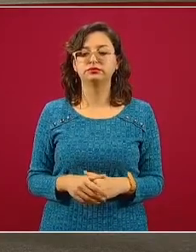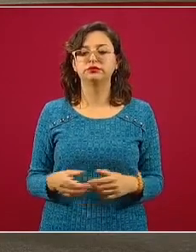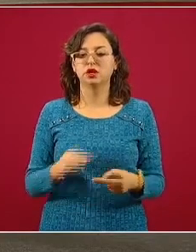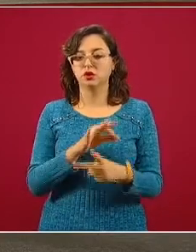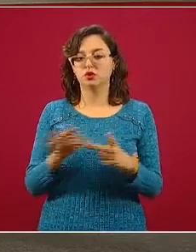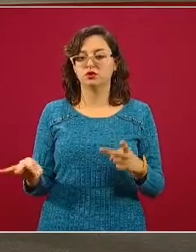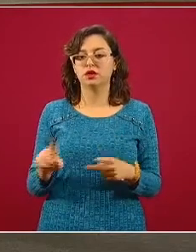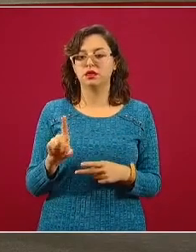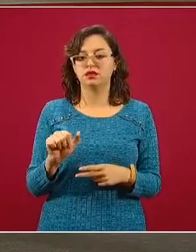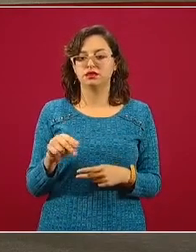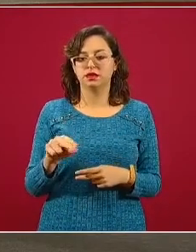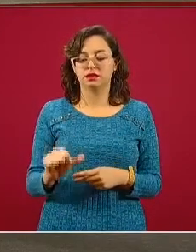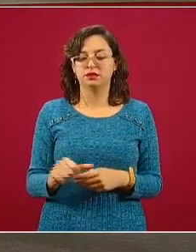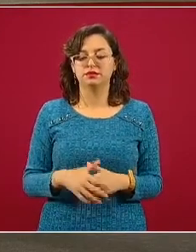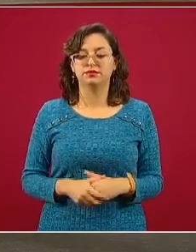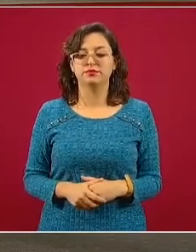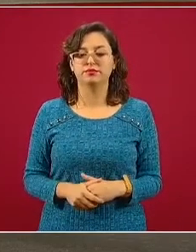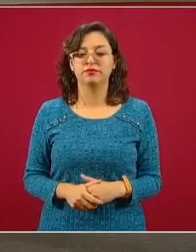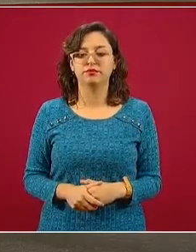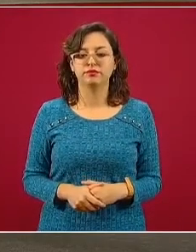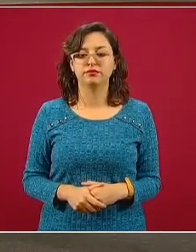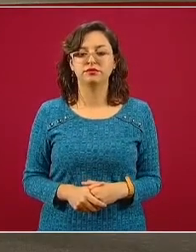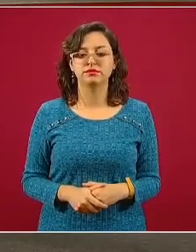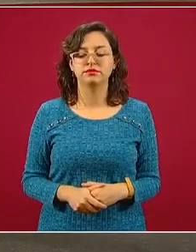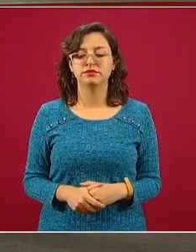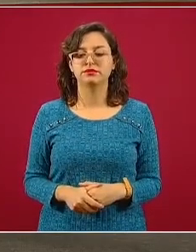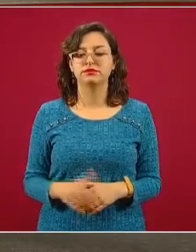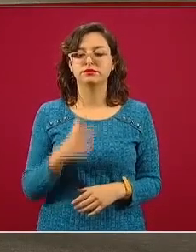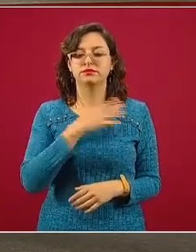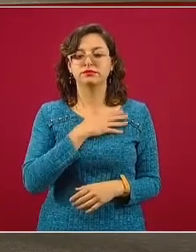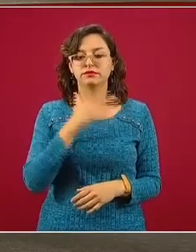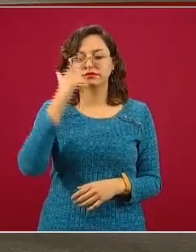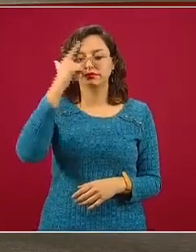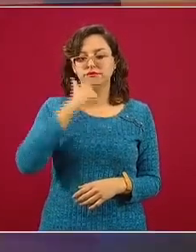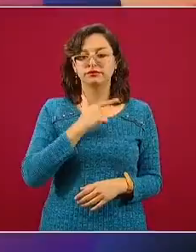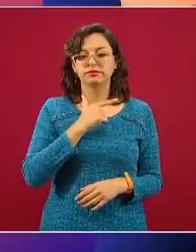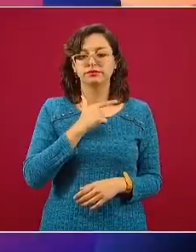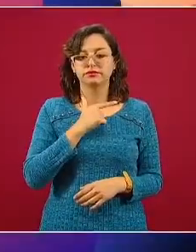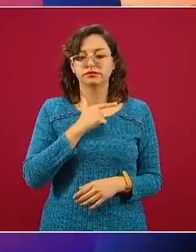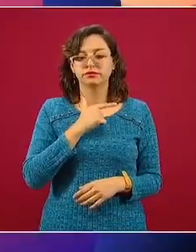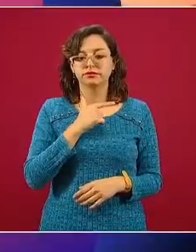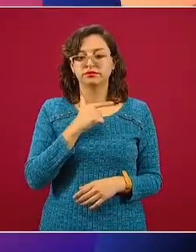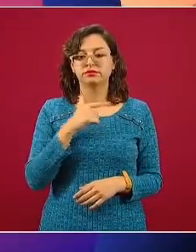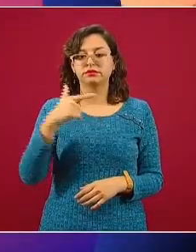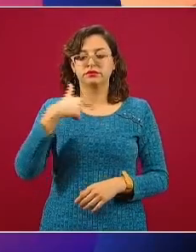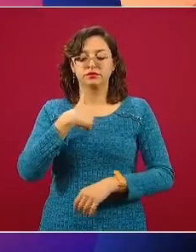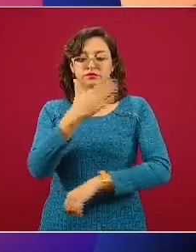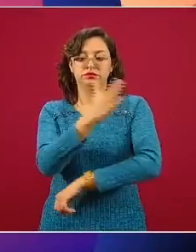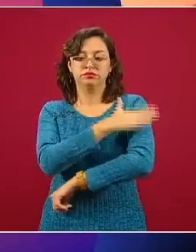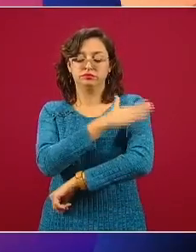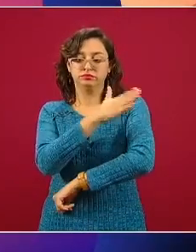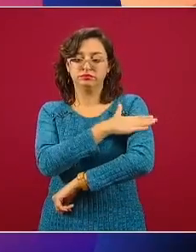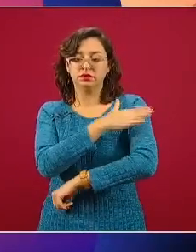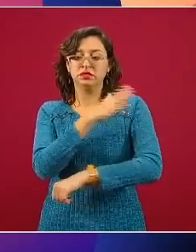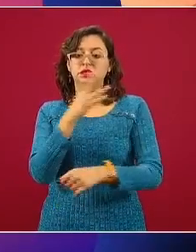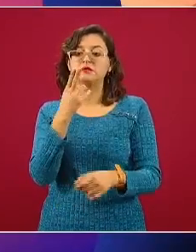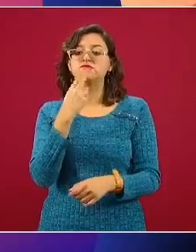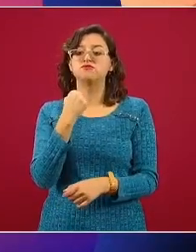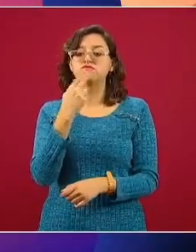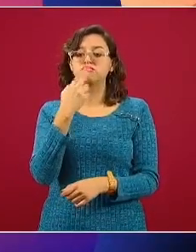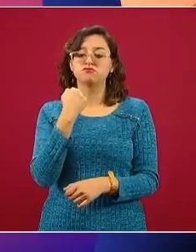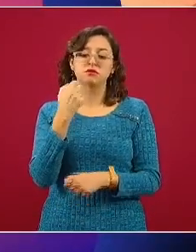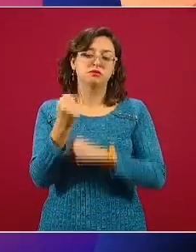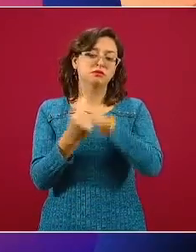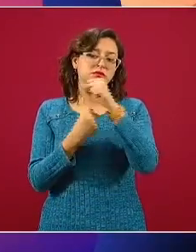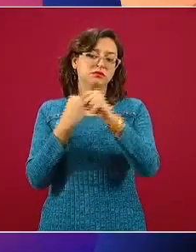Silva. A ver si nos da tiempo de las dos. Doctor Gatell, muy buenas noches. Soy hipertensa y diabética de hace